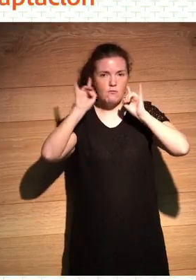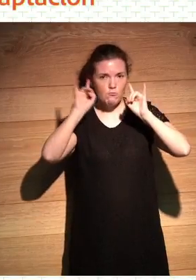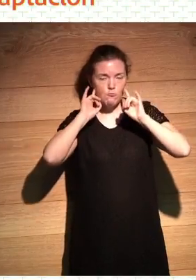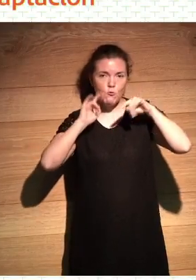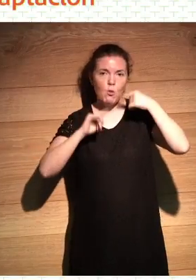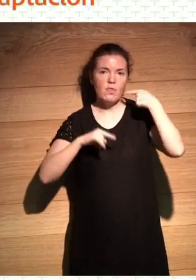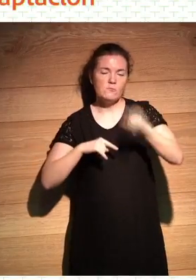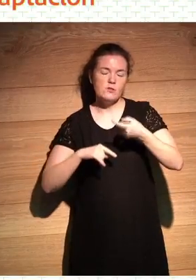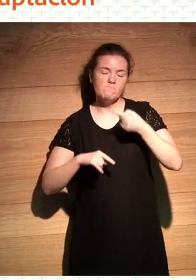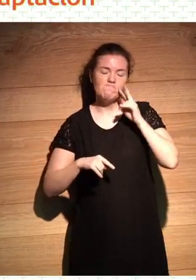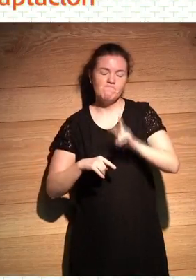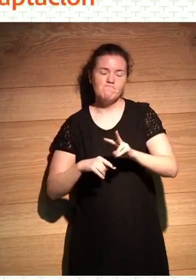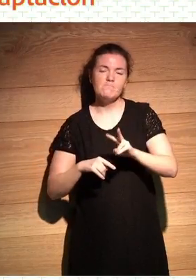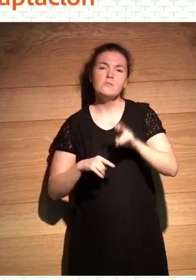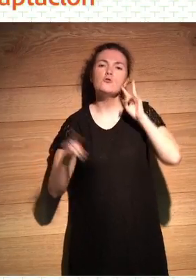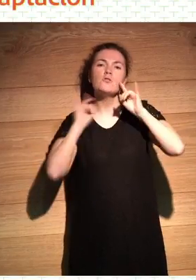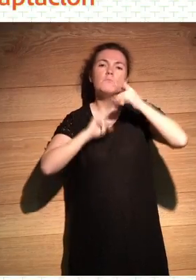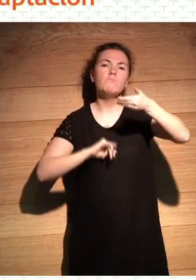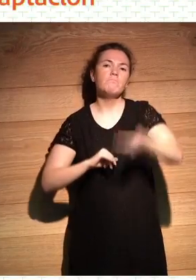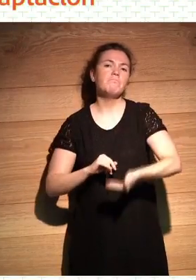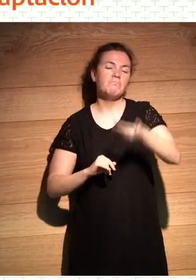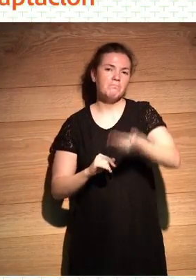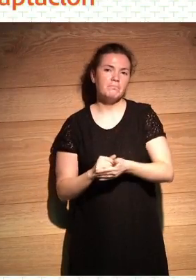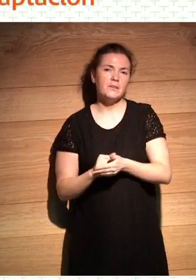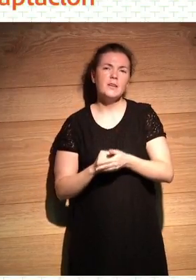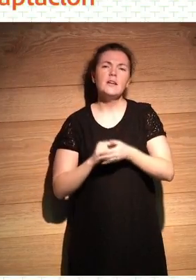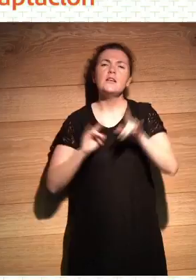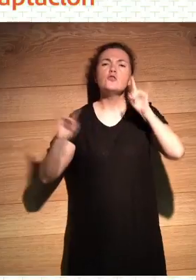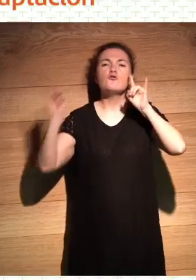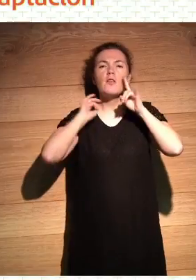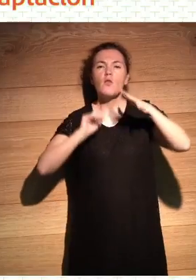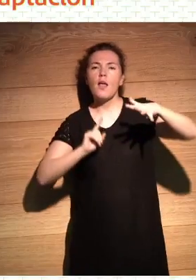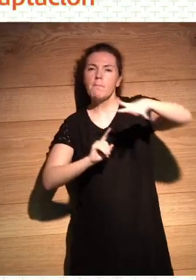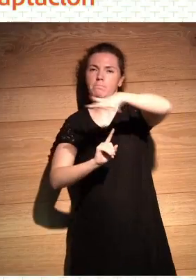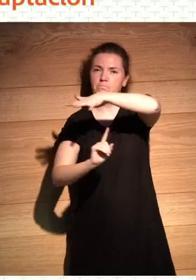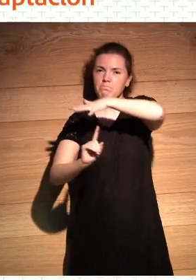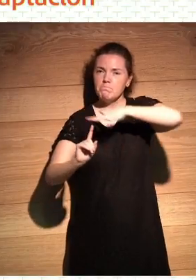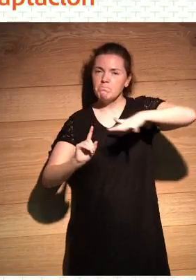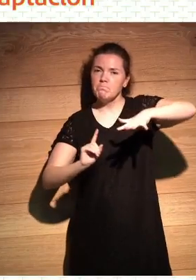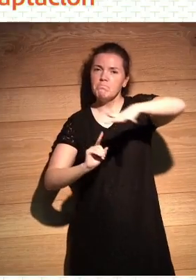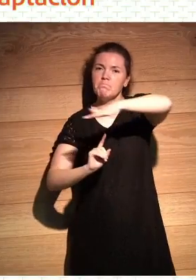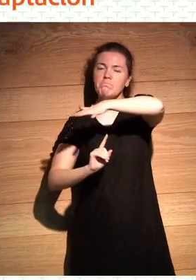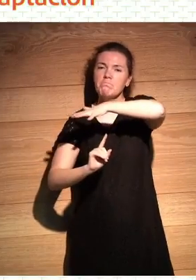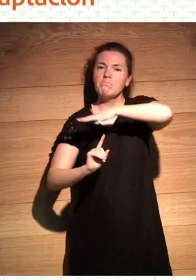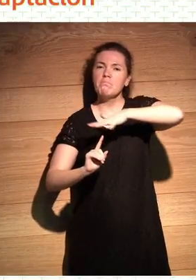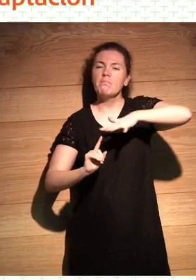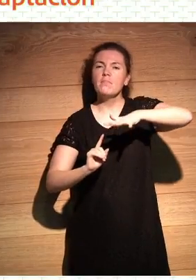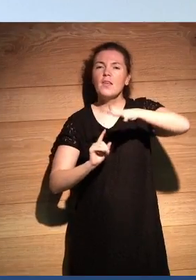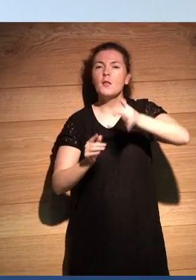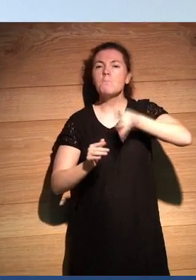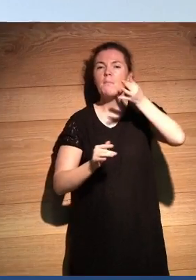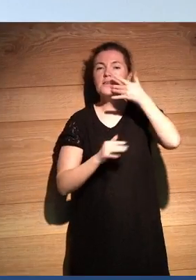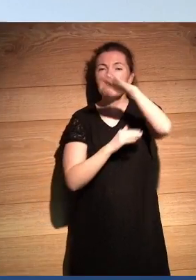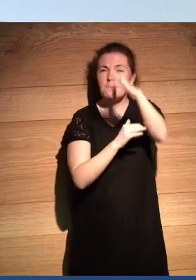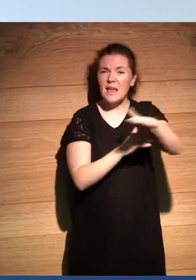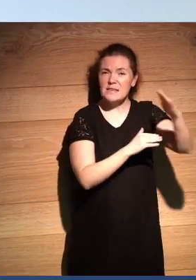veremos lo importante que es que el sonido ambiente con paisaje